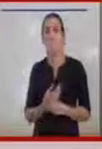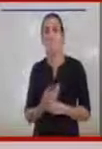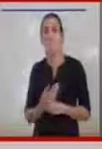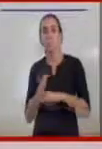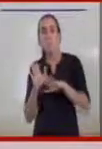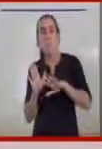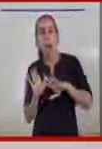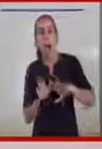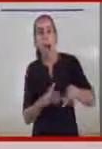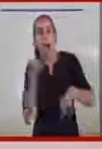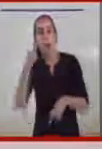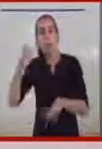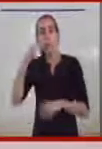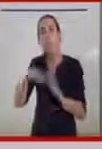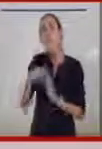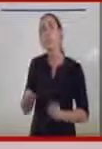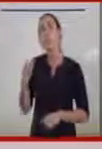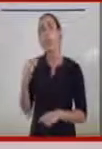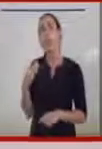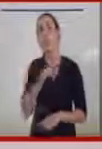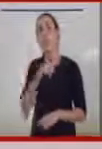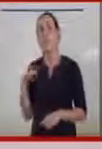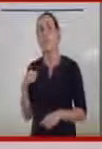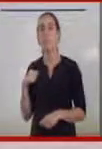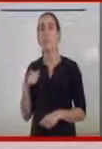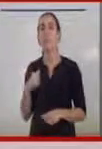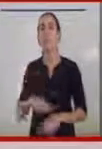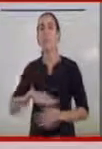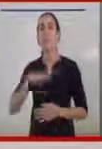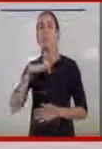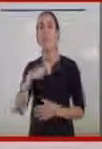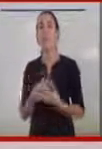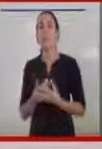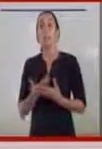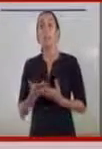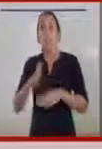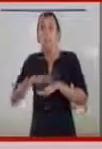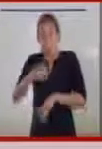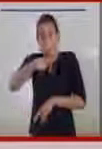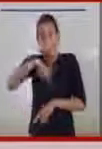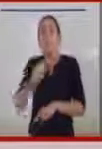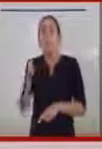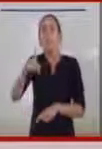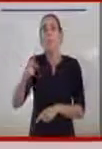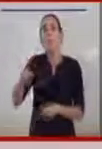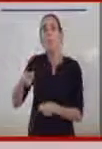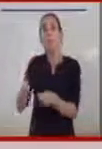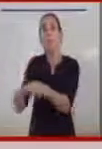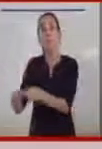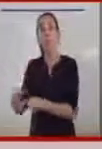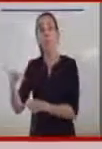también a nivel personal ha sido muy enriquecedor, tanto para nosotros como para los comerciales, que se están